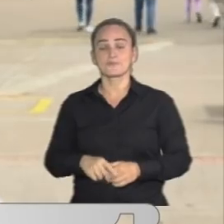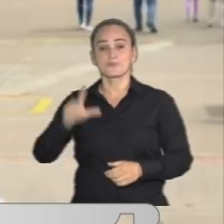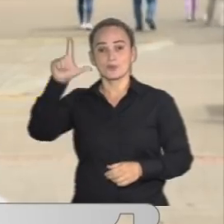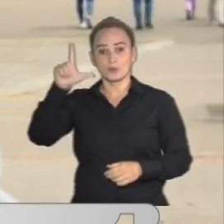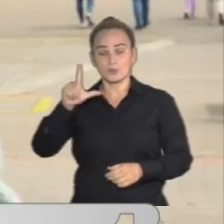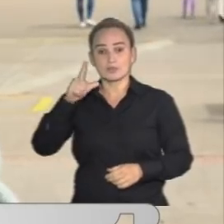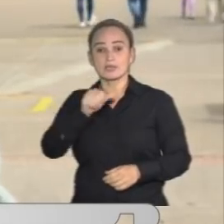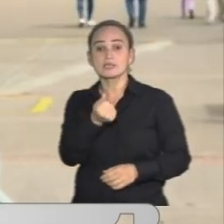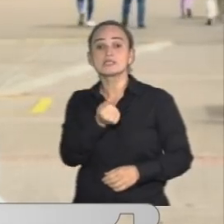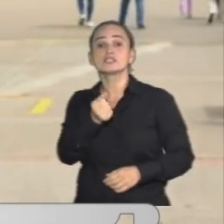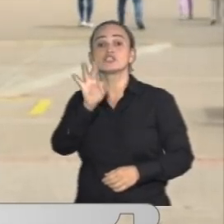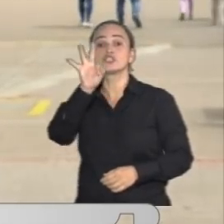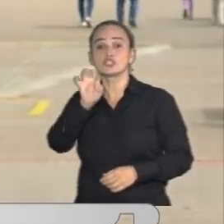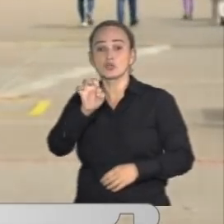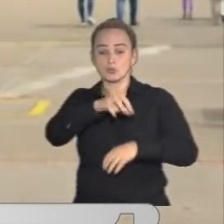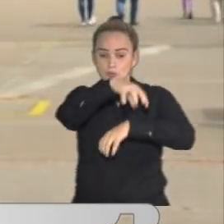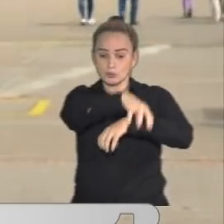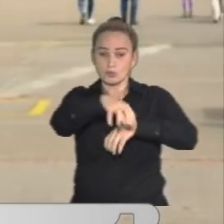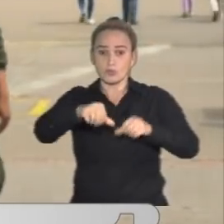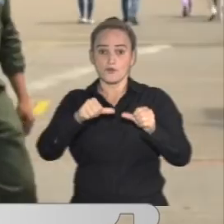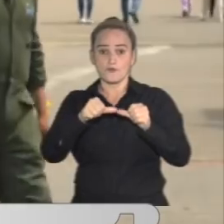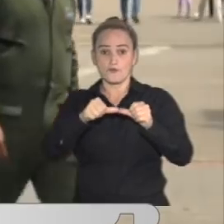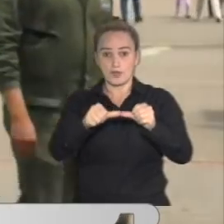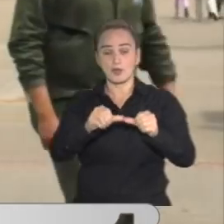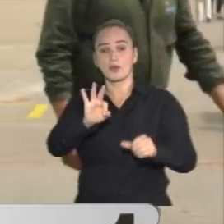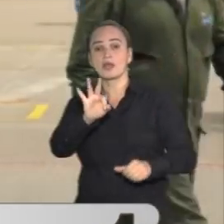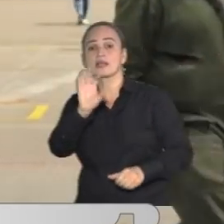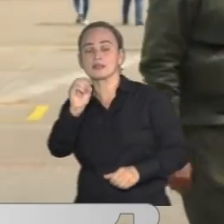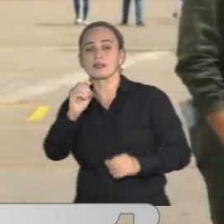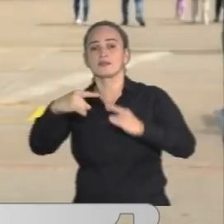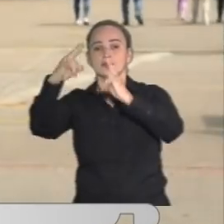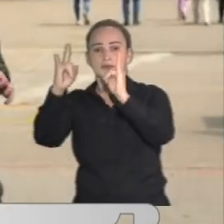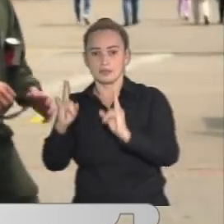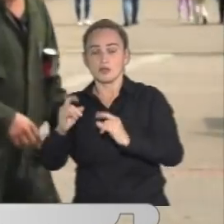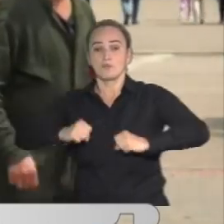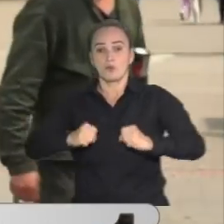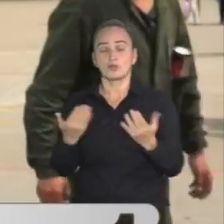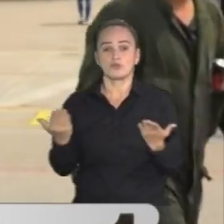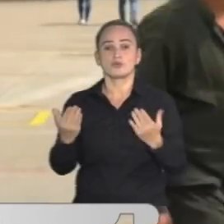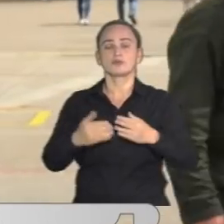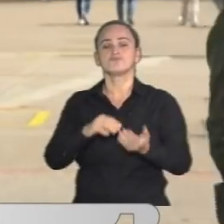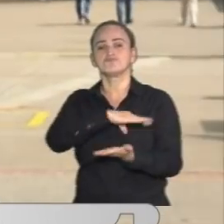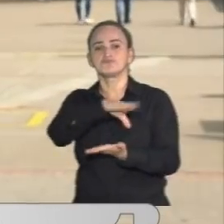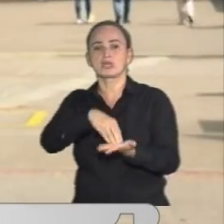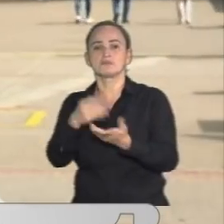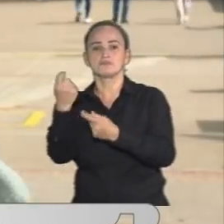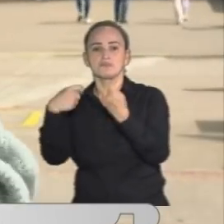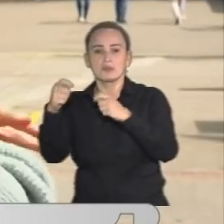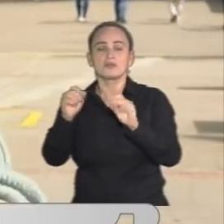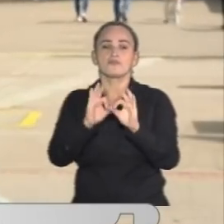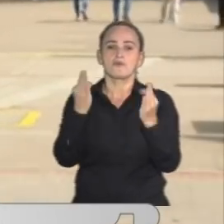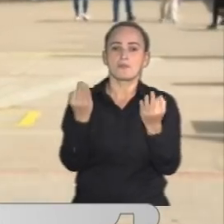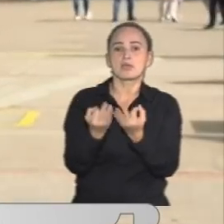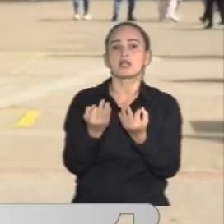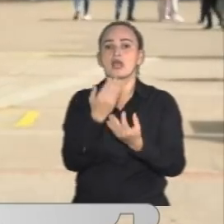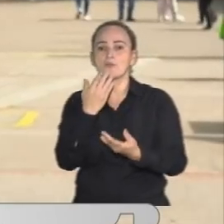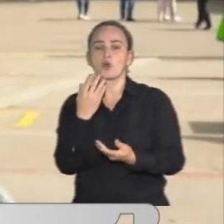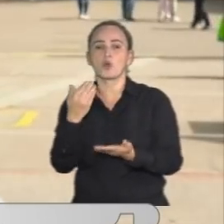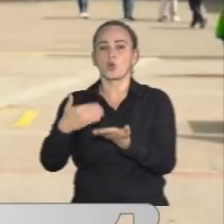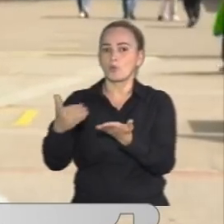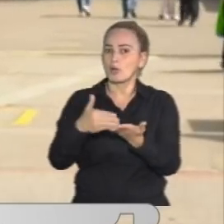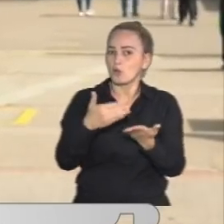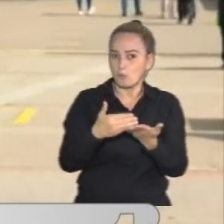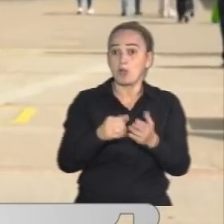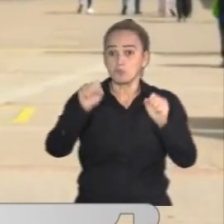Luisa, hay 18 puntos fijos y 30 móviles en Bogotá. Algunos en centros comerciales para la familia, mientras realiza sus compras